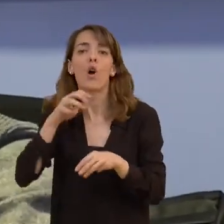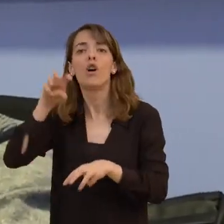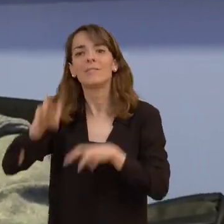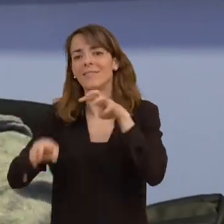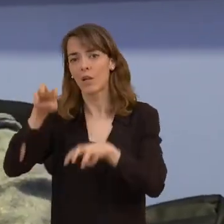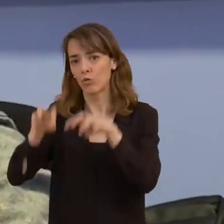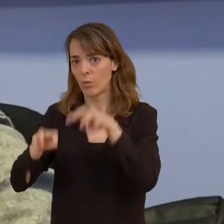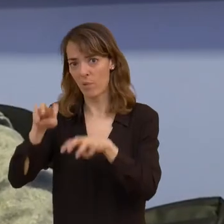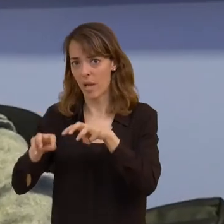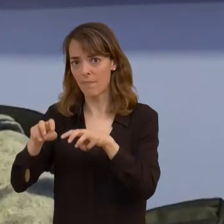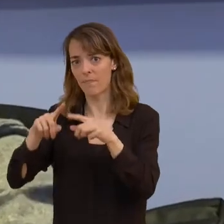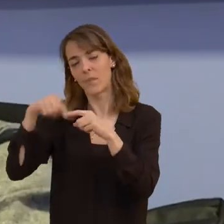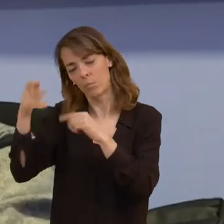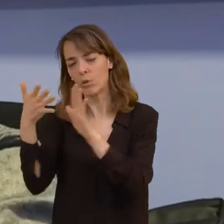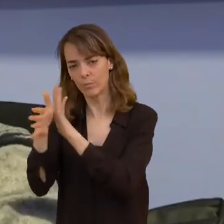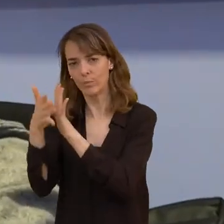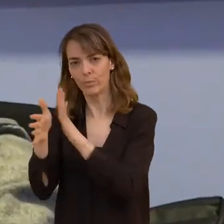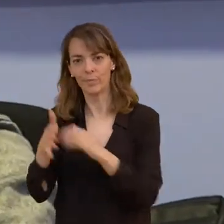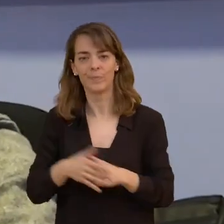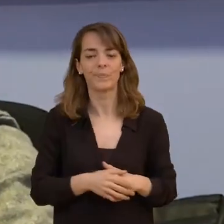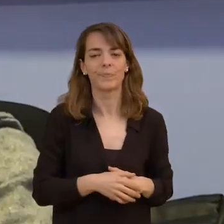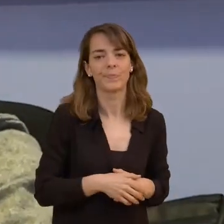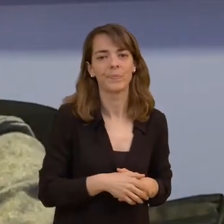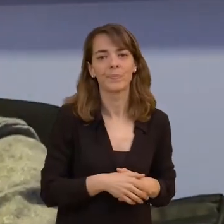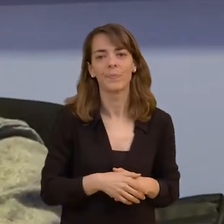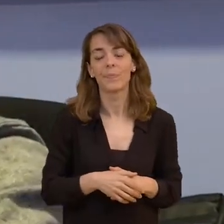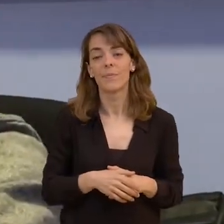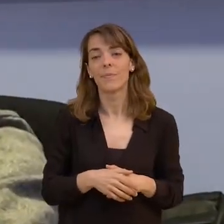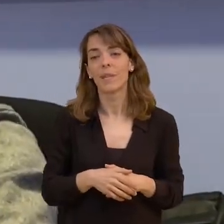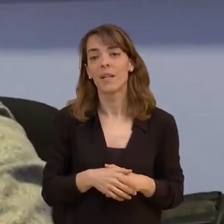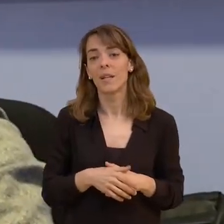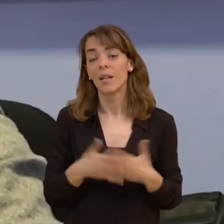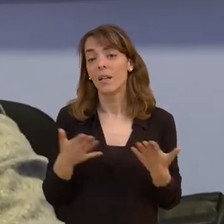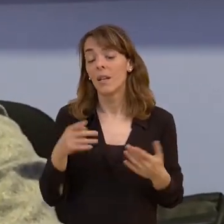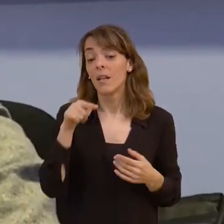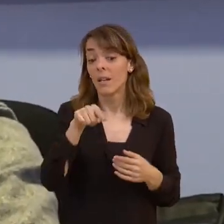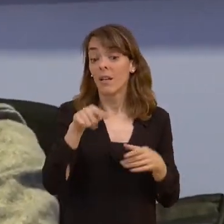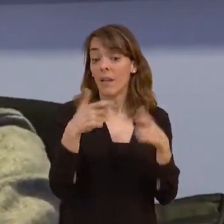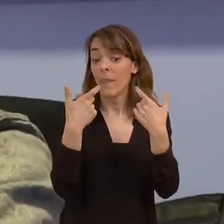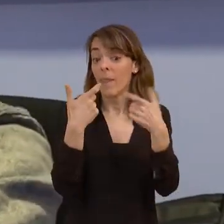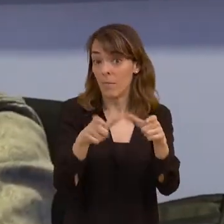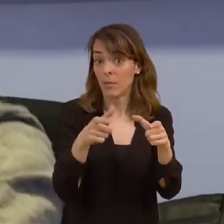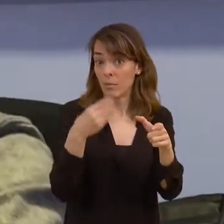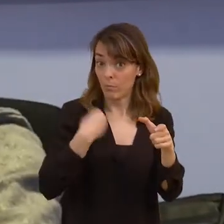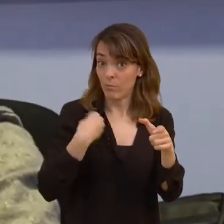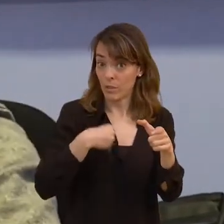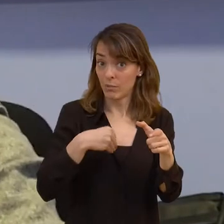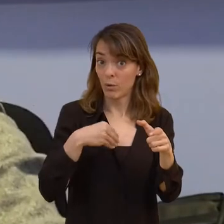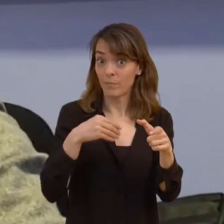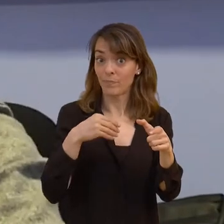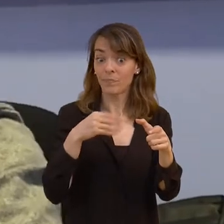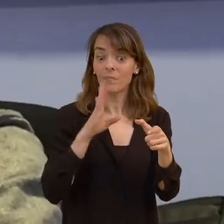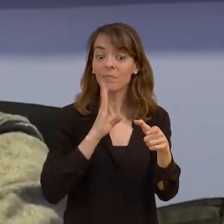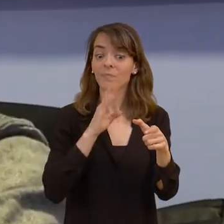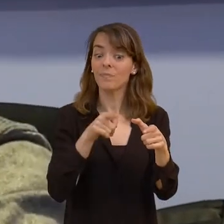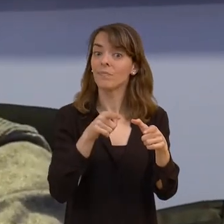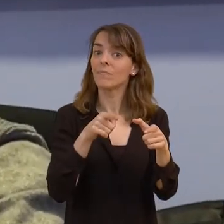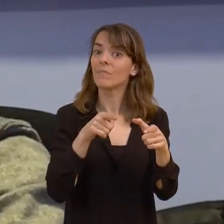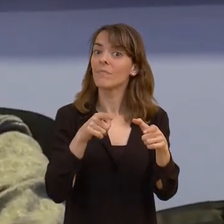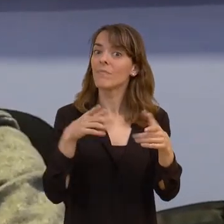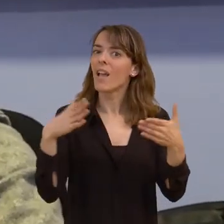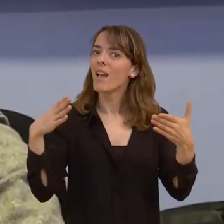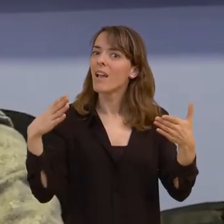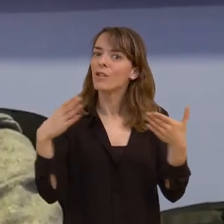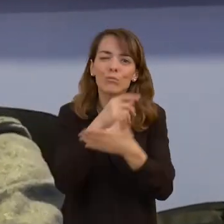digo, como puede ser la estenotipia que luego comentaremos En este departamento es muy